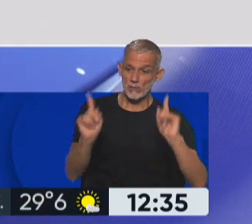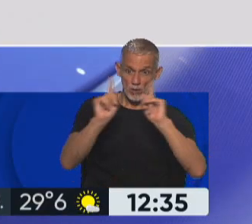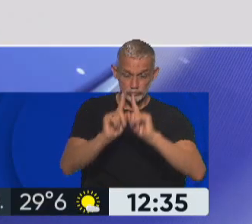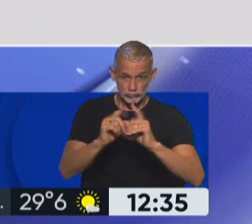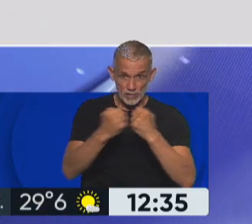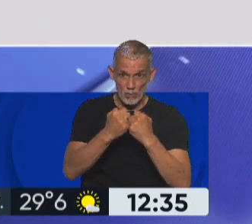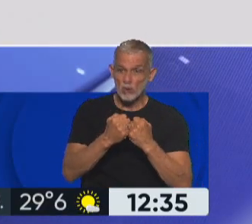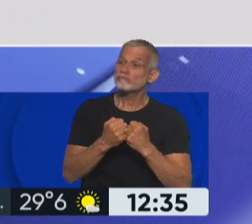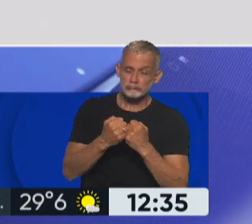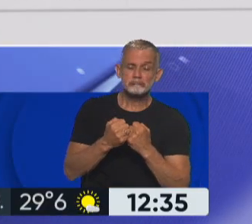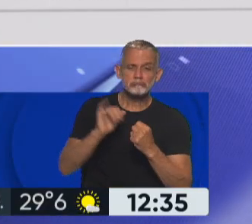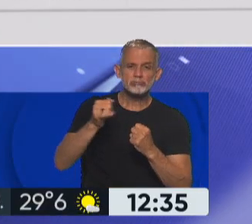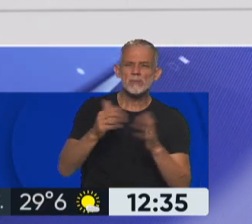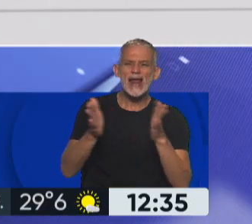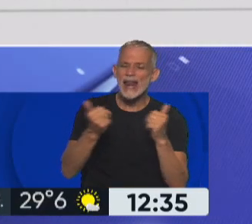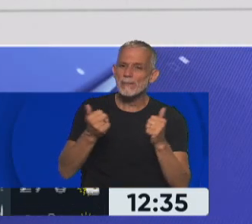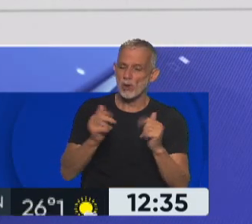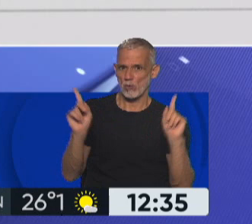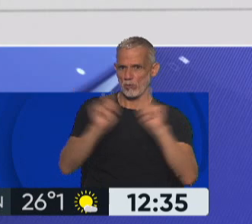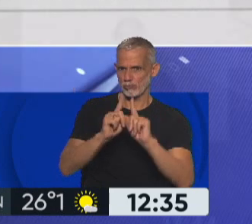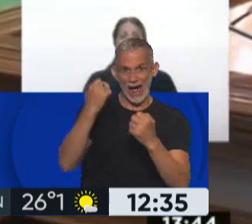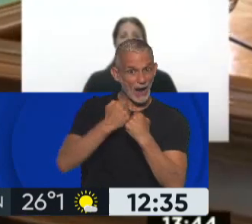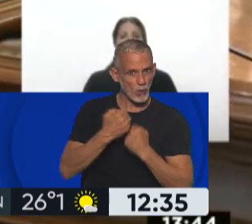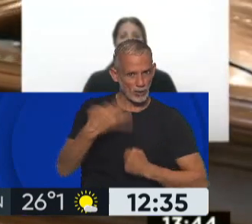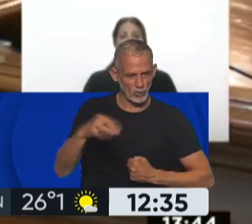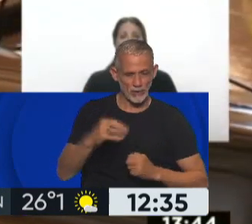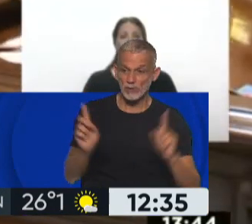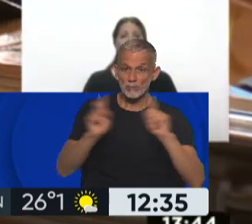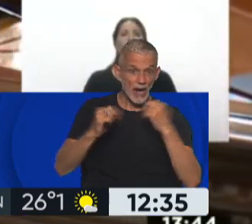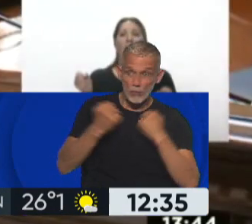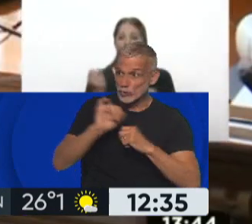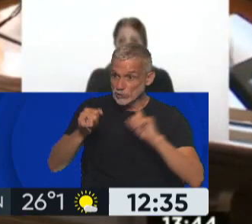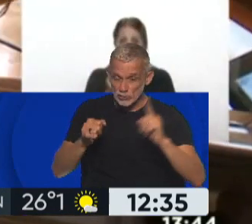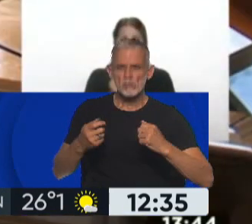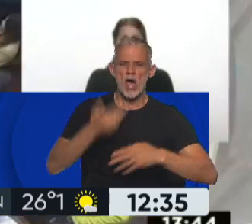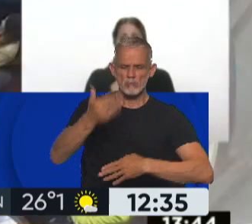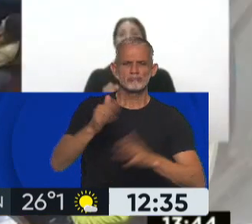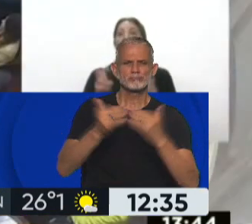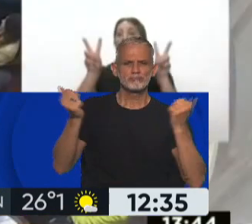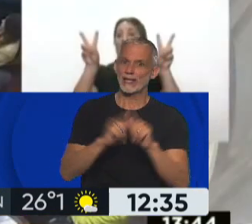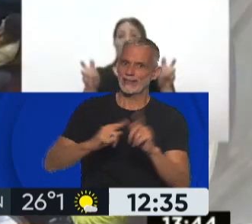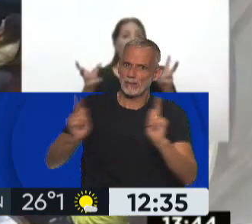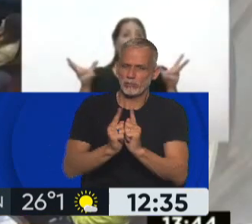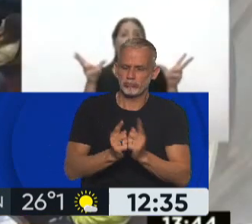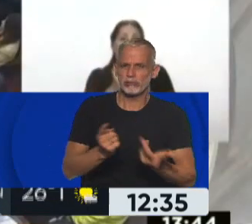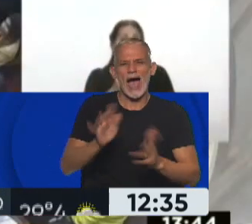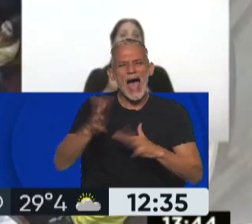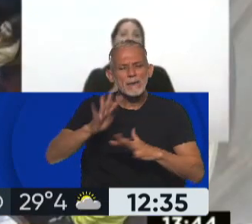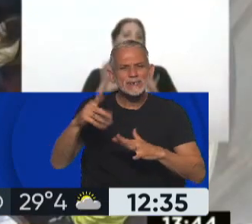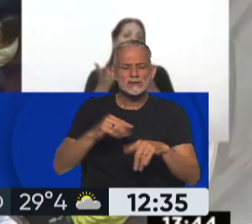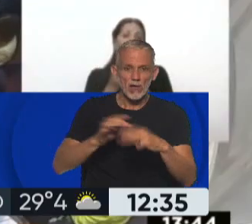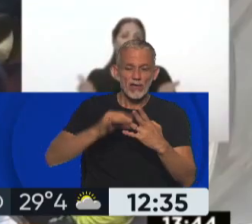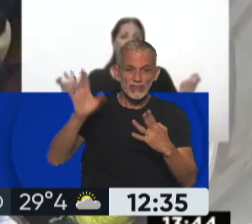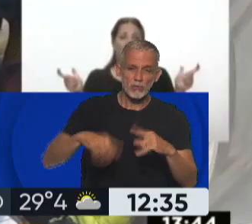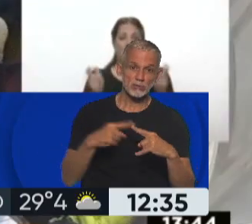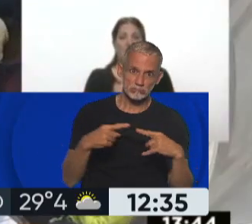desvinculación, es decir, un exprés, pero con consentimiento mutuo. Tiene que ser un consentimiento mutuo. Lo que sí quiere acelerar los tiempos porque dice que hay divorcios